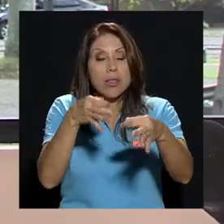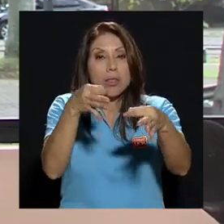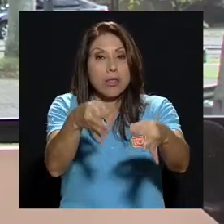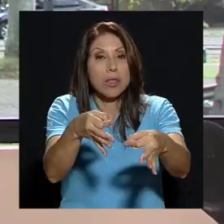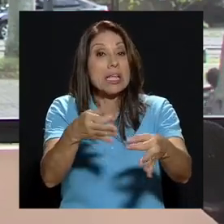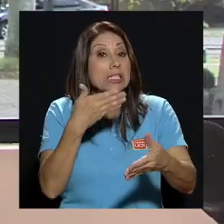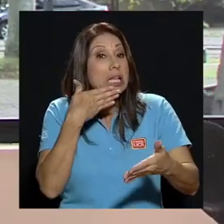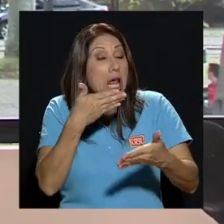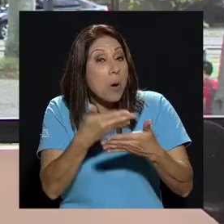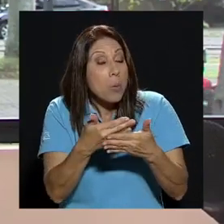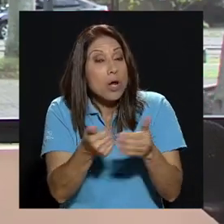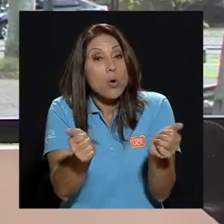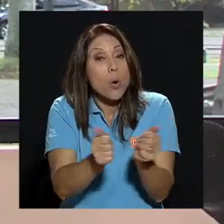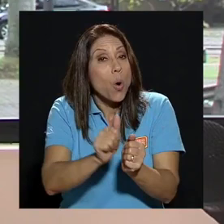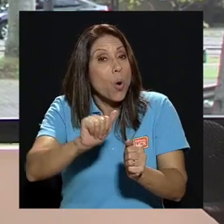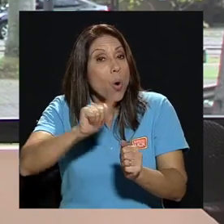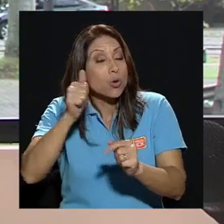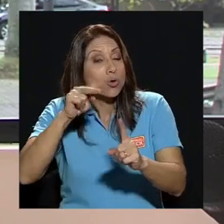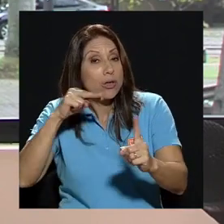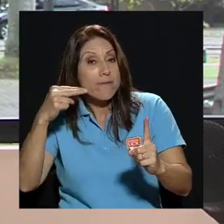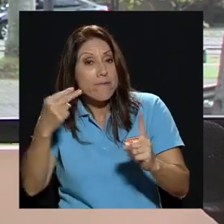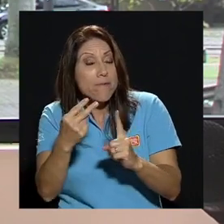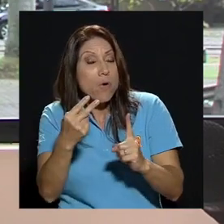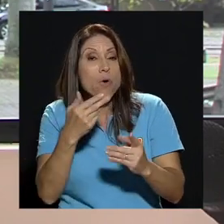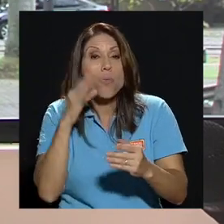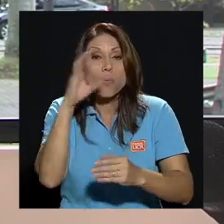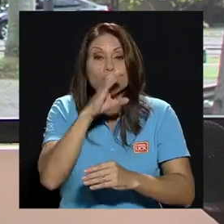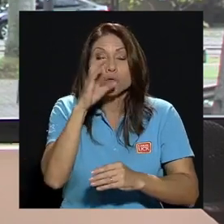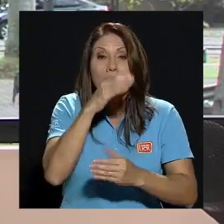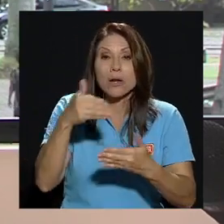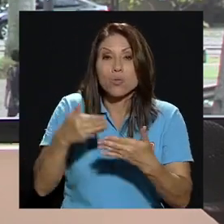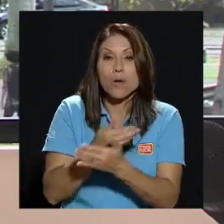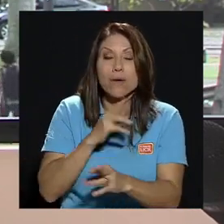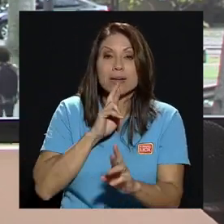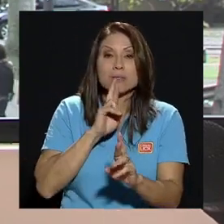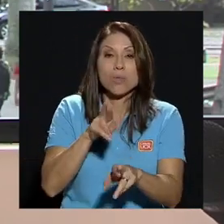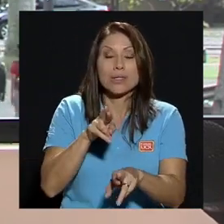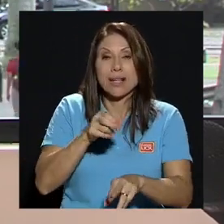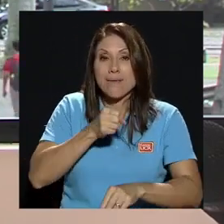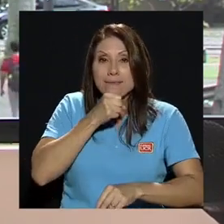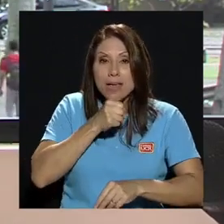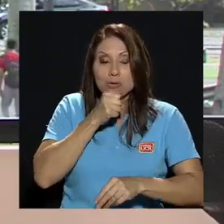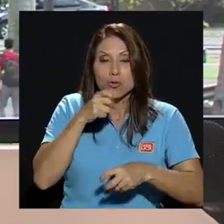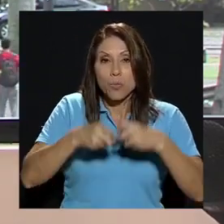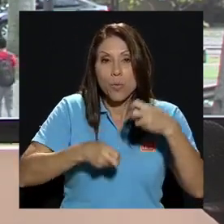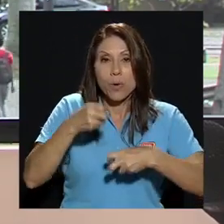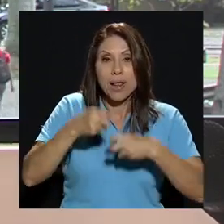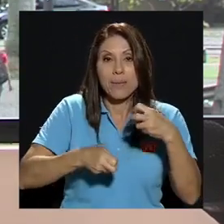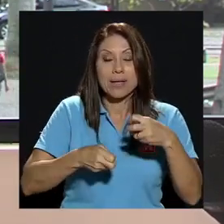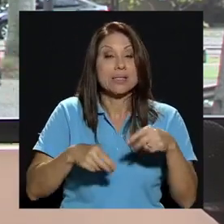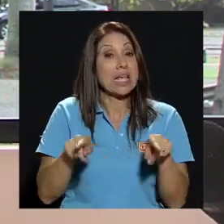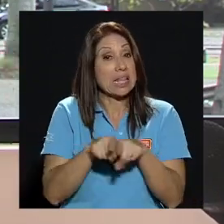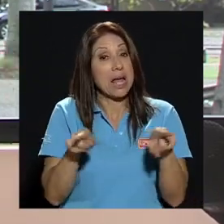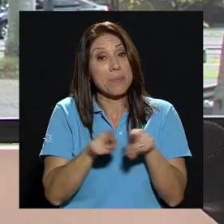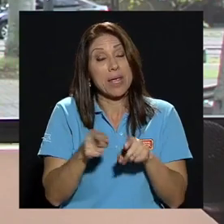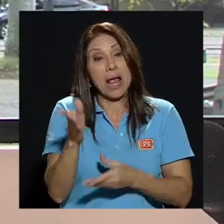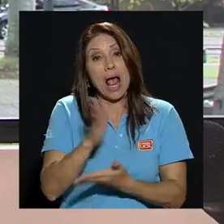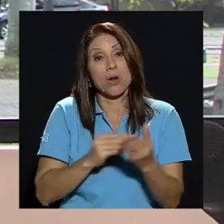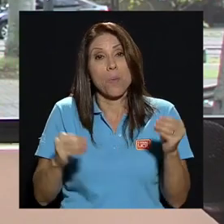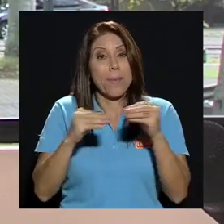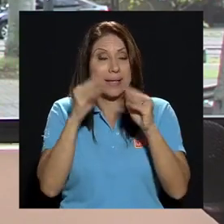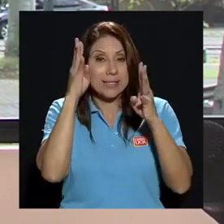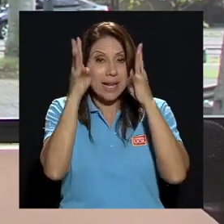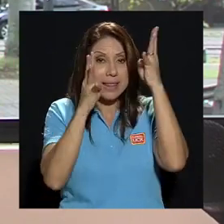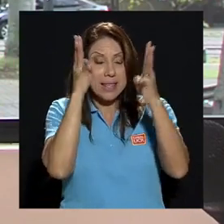enfoque buscar otra nueva respuesta a viejos problemas y tal vez por qué no más creativa como estoy de la parte creativa